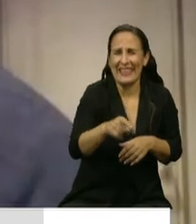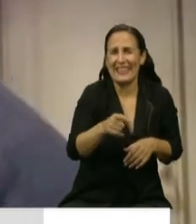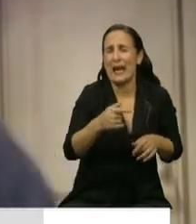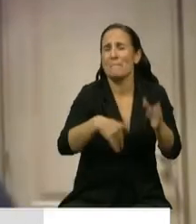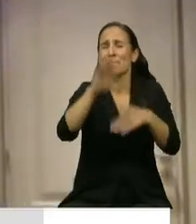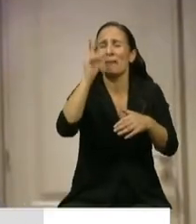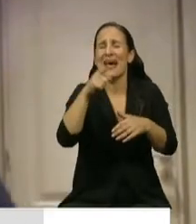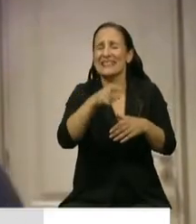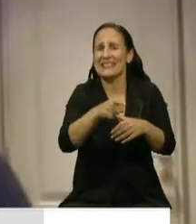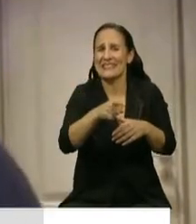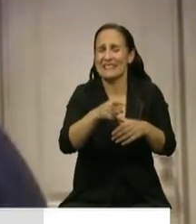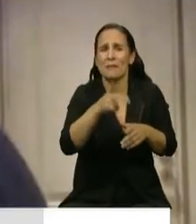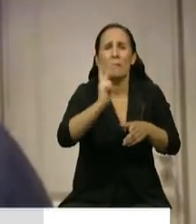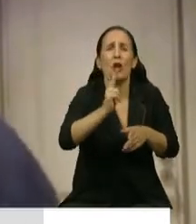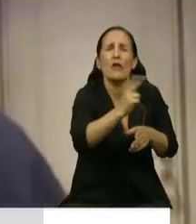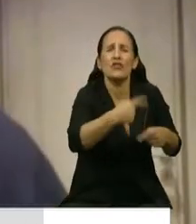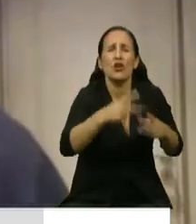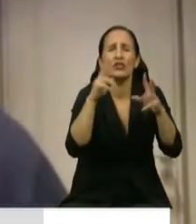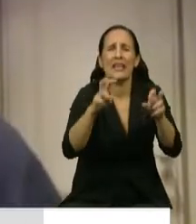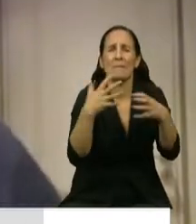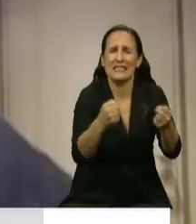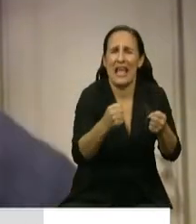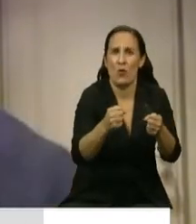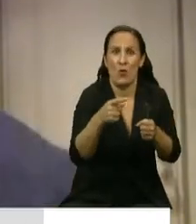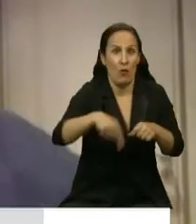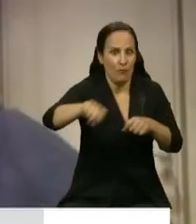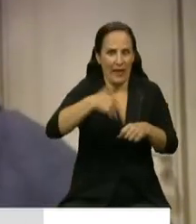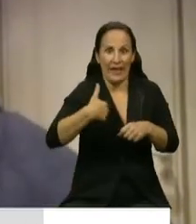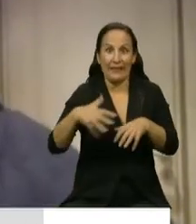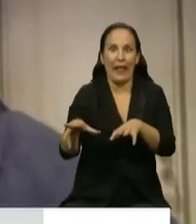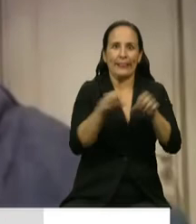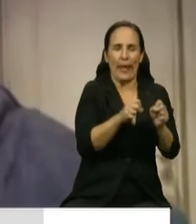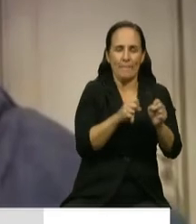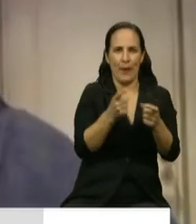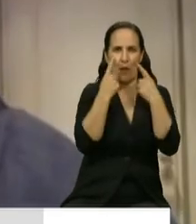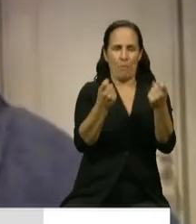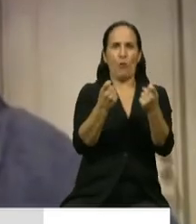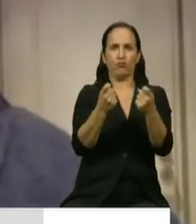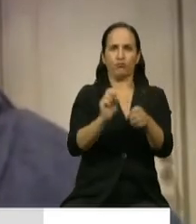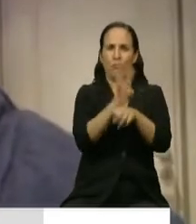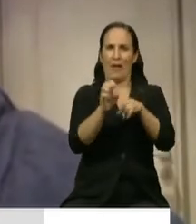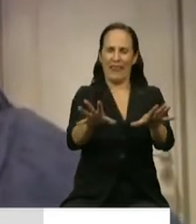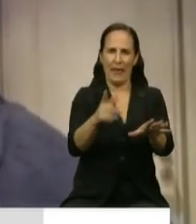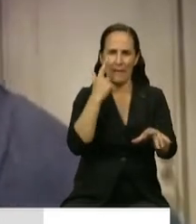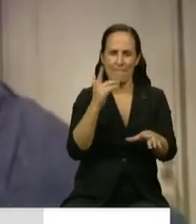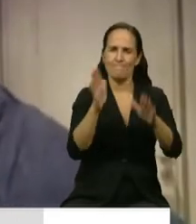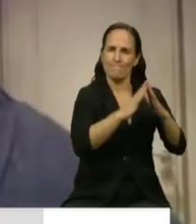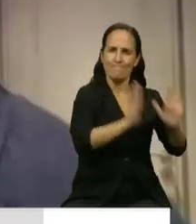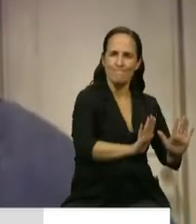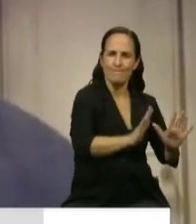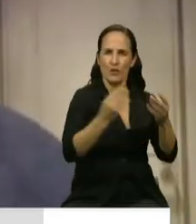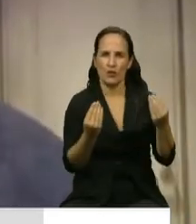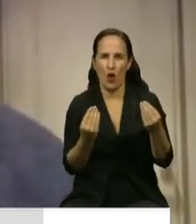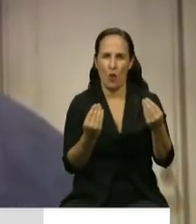Es decir, es el país que más fuerte y más temprano atacó el problema de la pandemia, muy